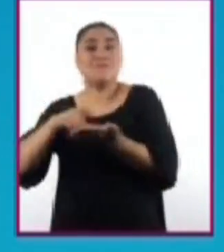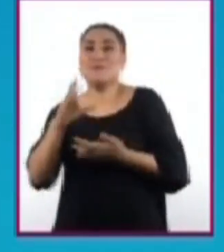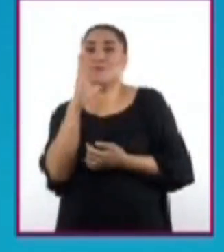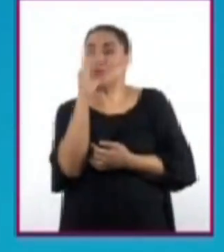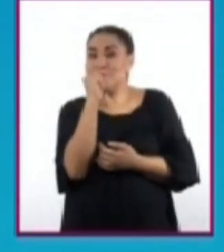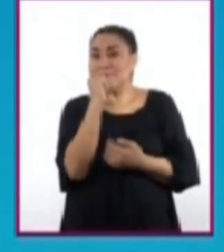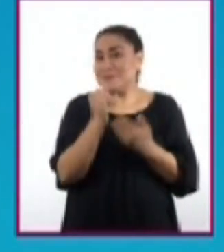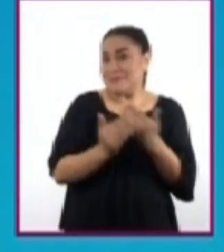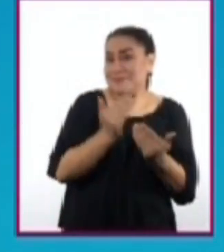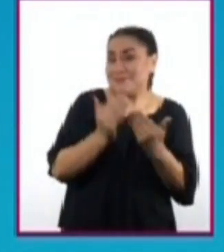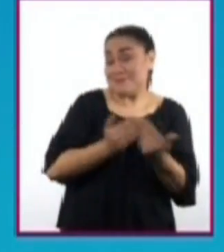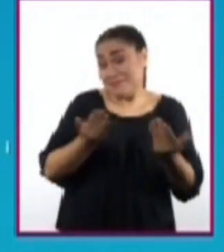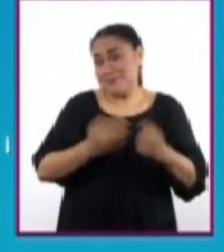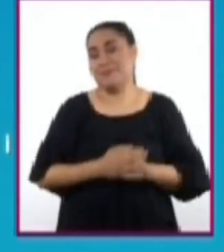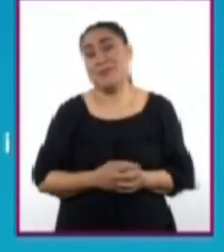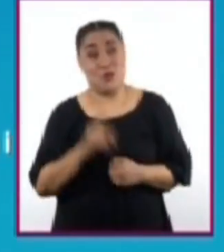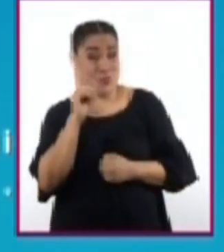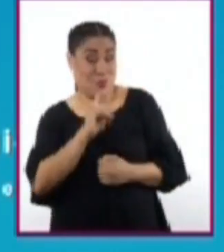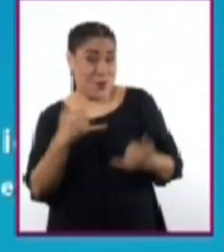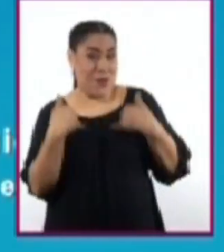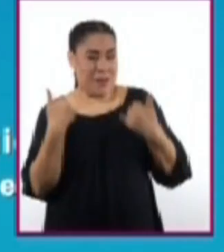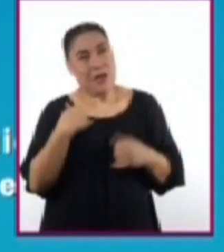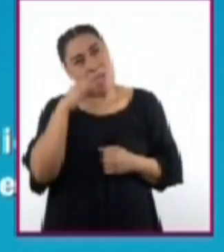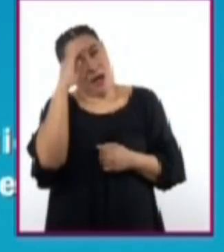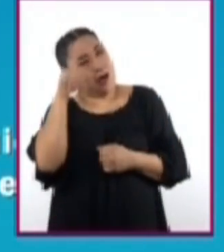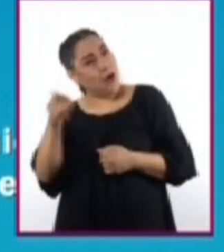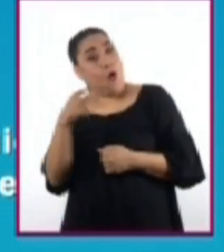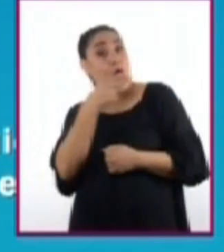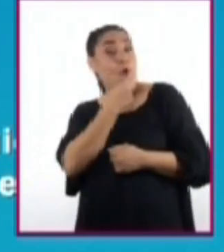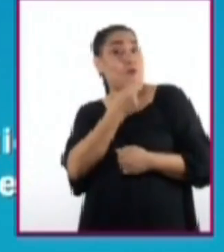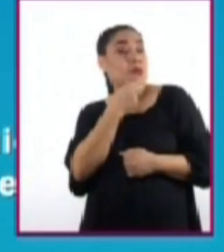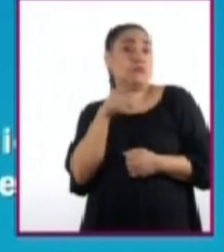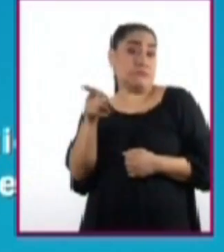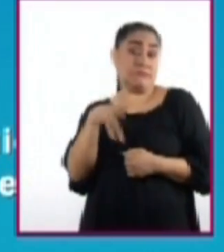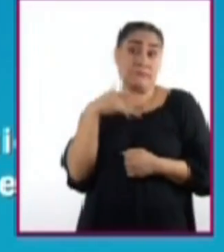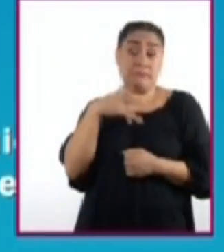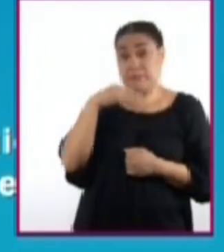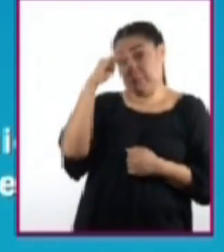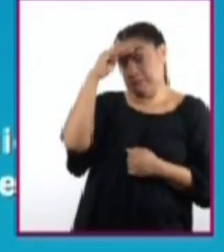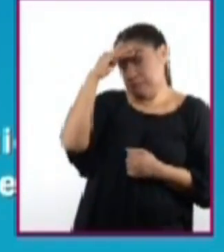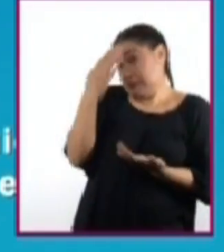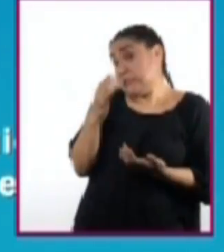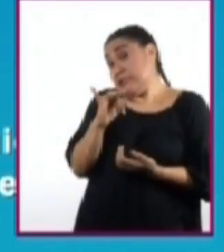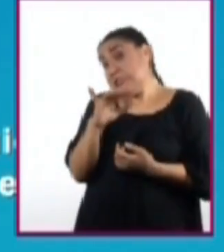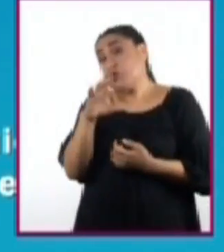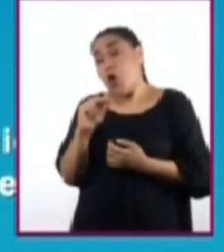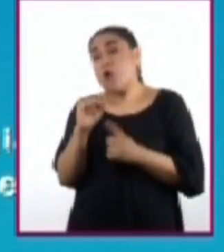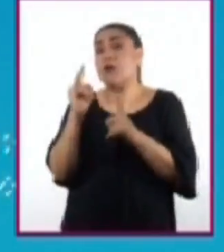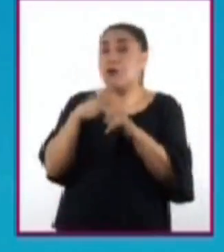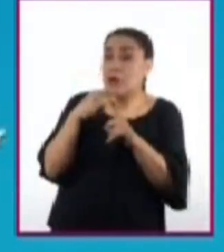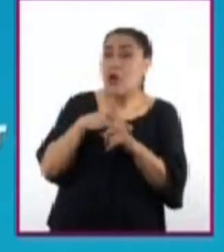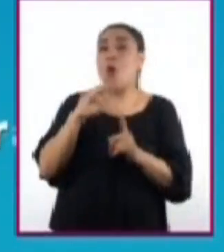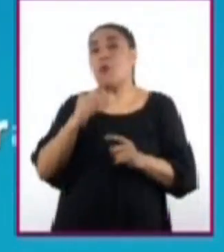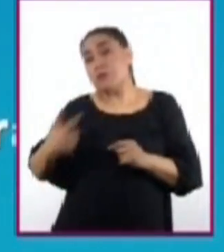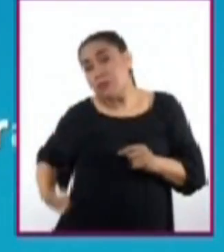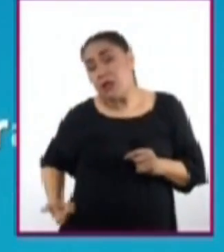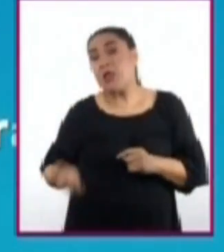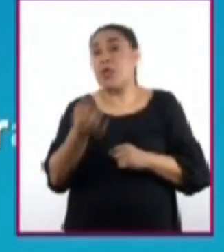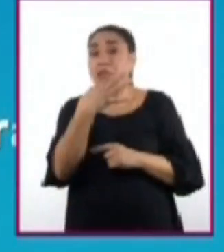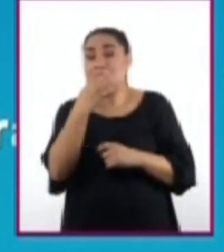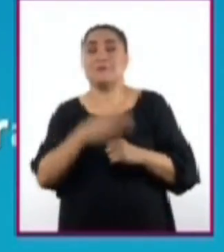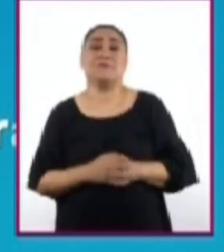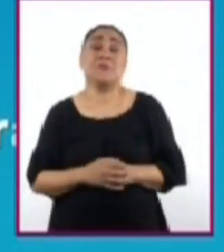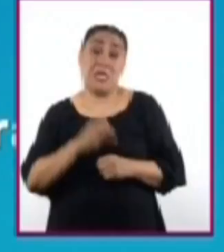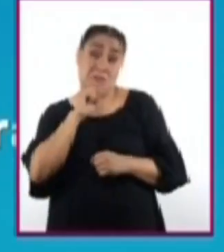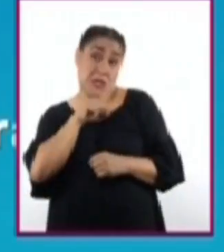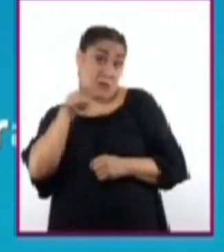adquirirlos. Algunas chicas piensan que los hombres son quienes deben decidir si utilizan o no un método anticonceptivo, además